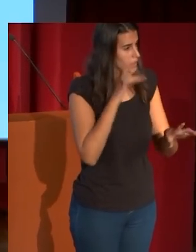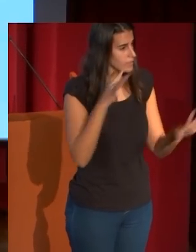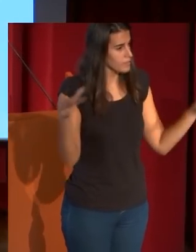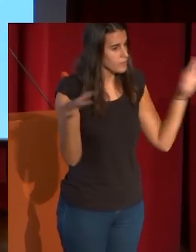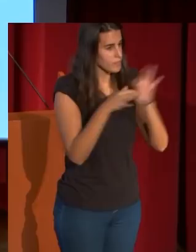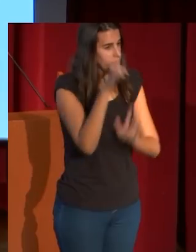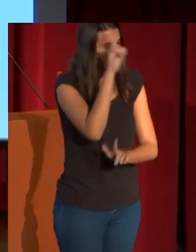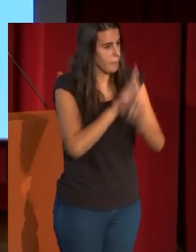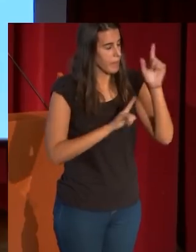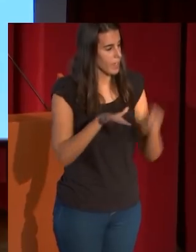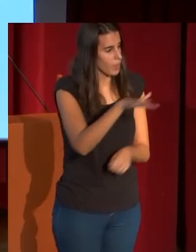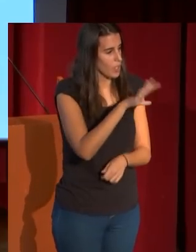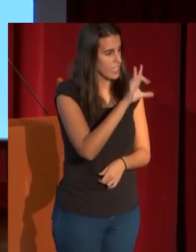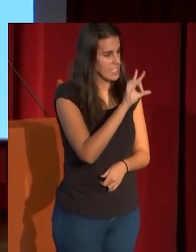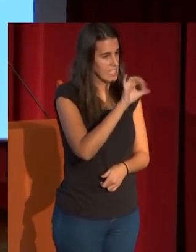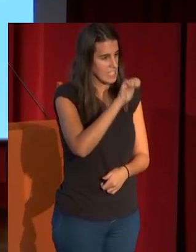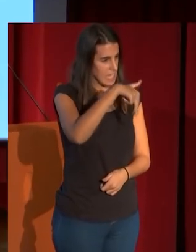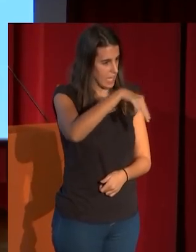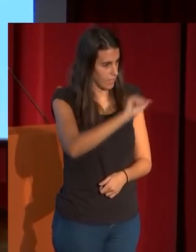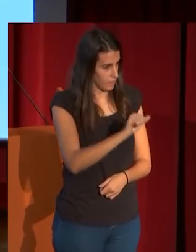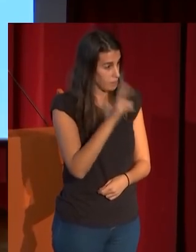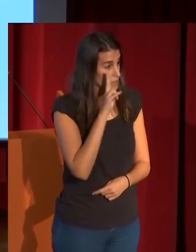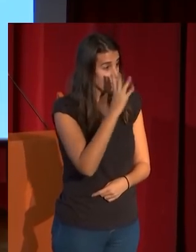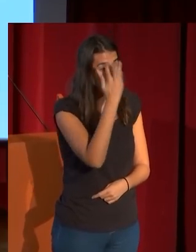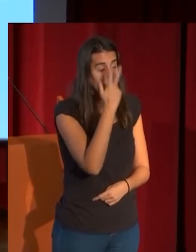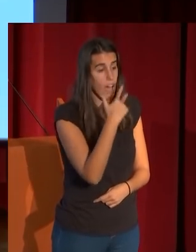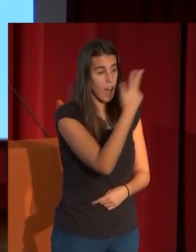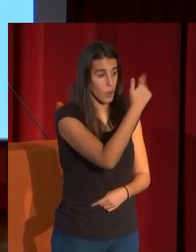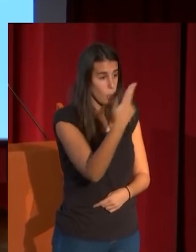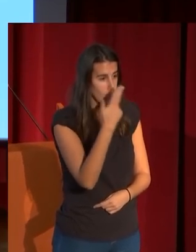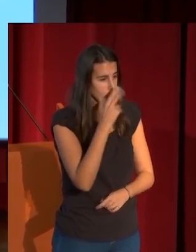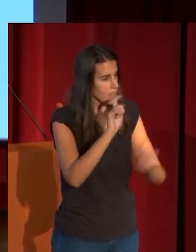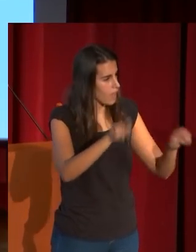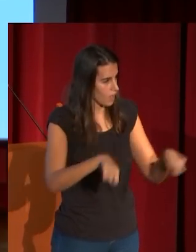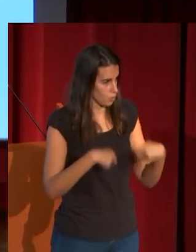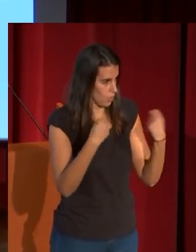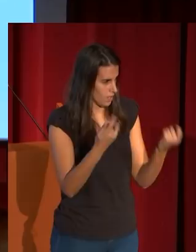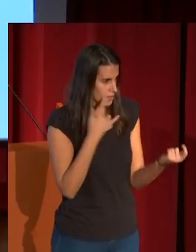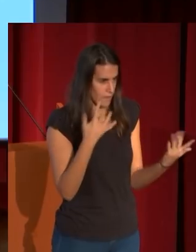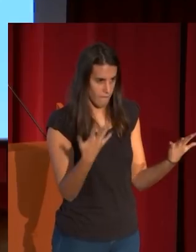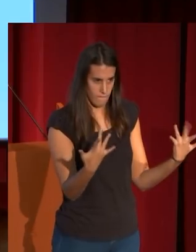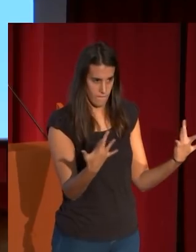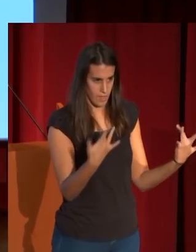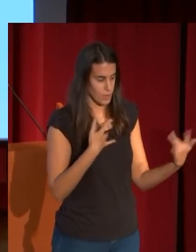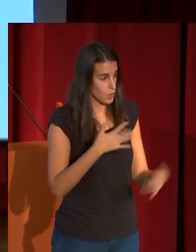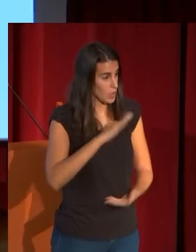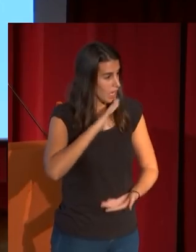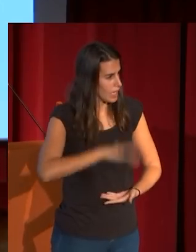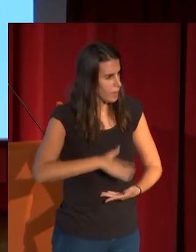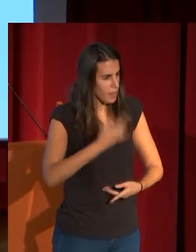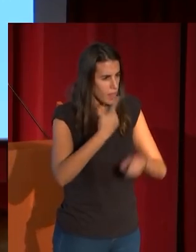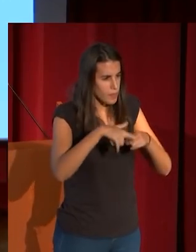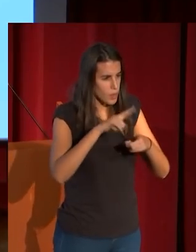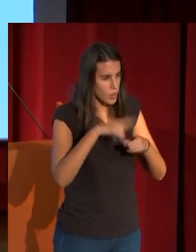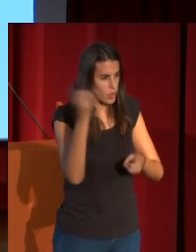un viaje a Siena, y ahí se ve acuarelas realizadas del natural, con una frescura y una capacidad extraordinaria para captar con